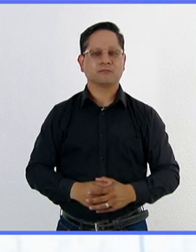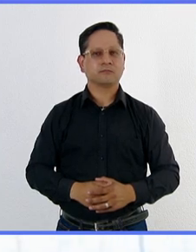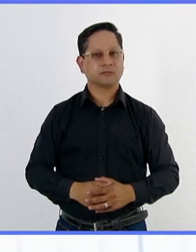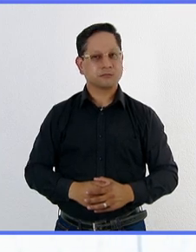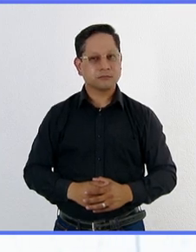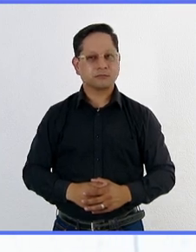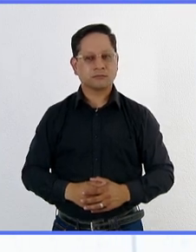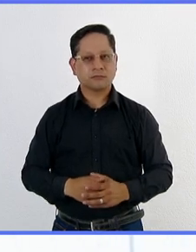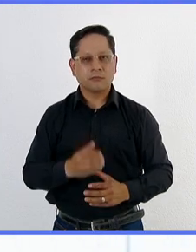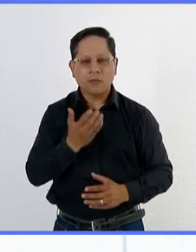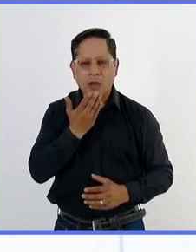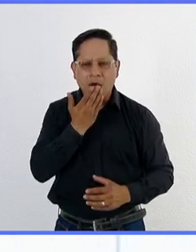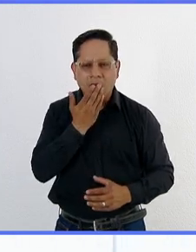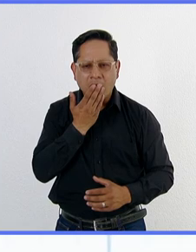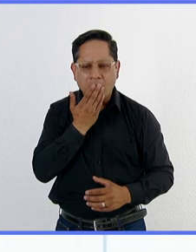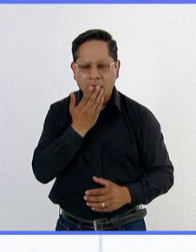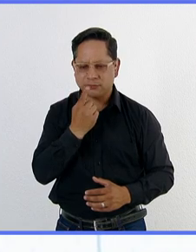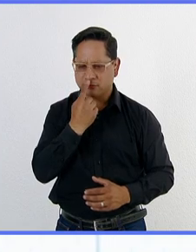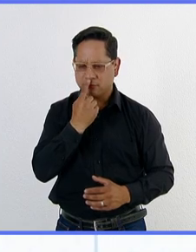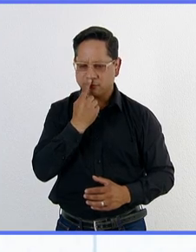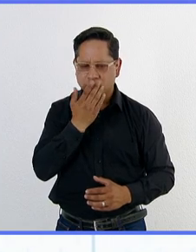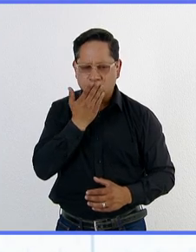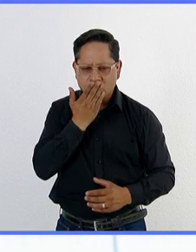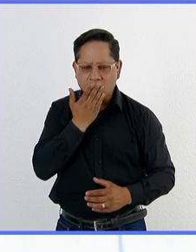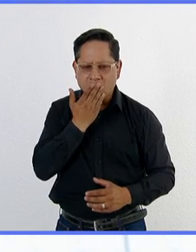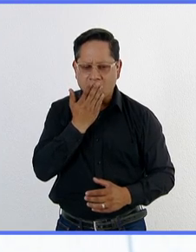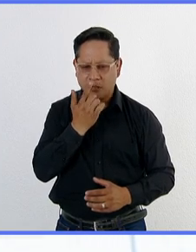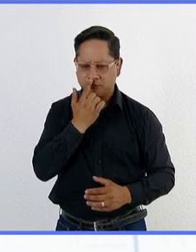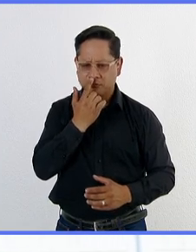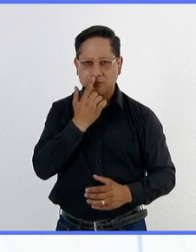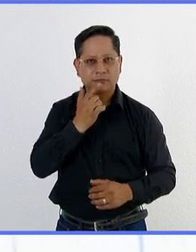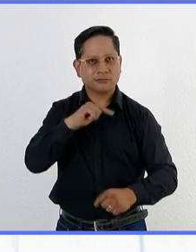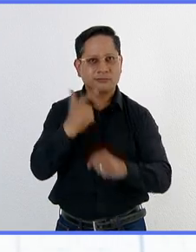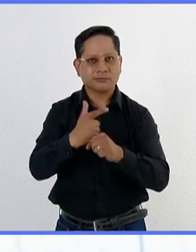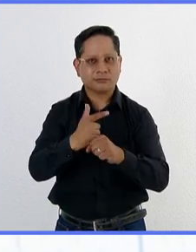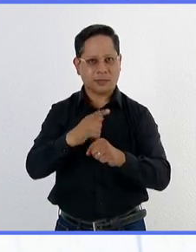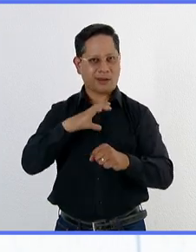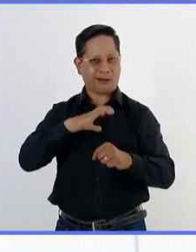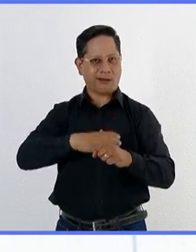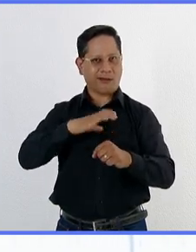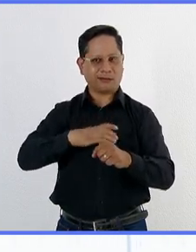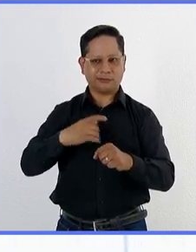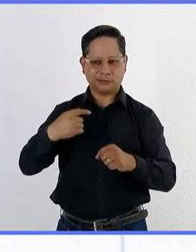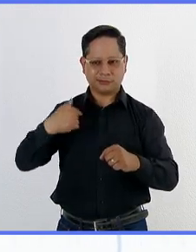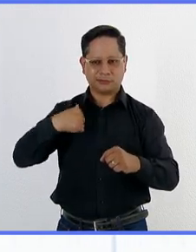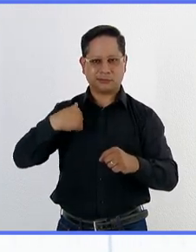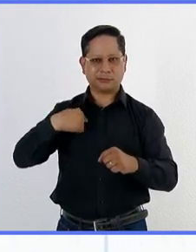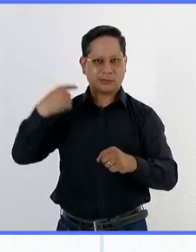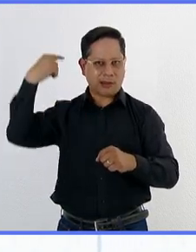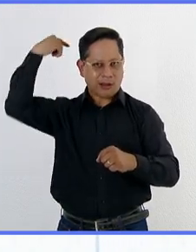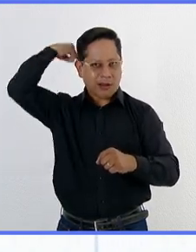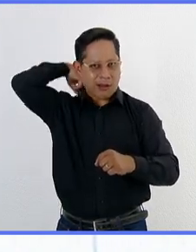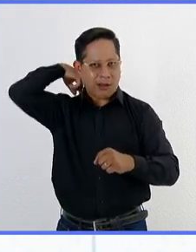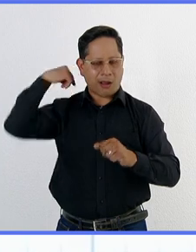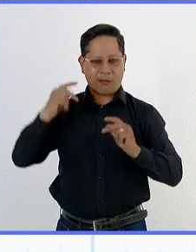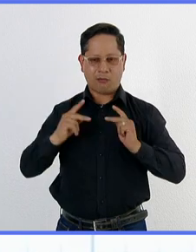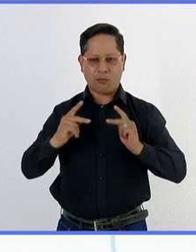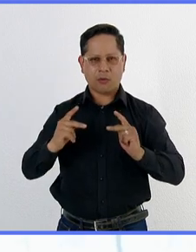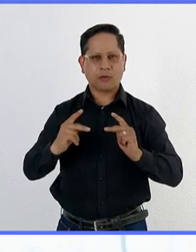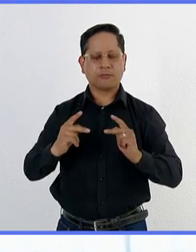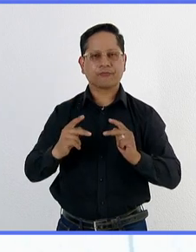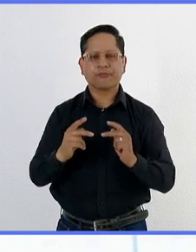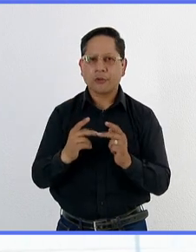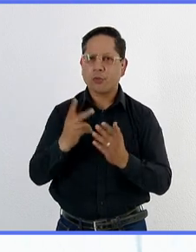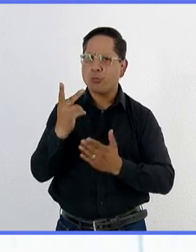El aliento puede ser un factor clave para detectar si alguien padece cáncer de pulmón. Es un proyecto que estamos